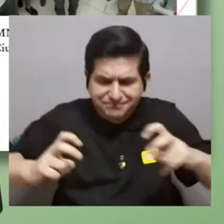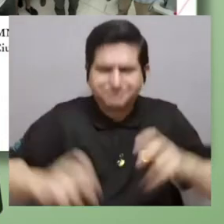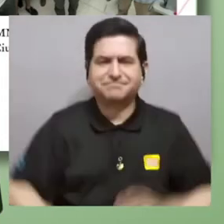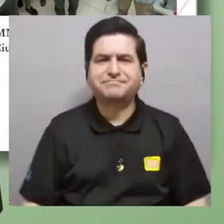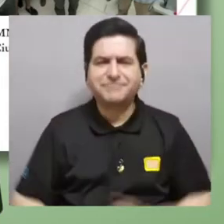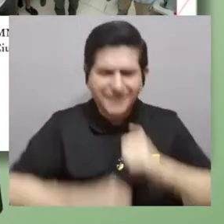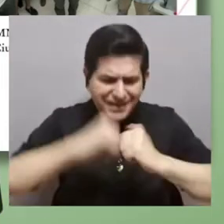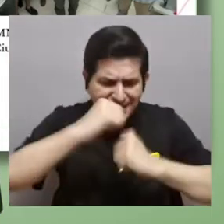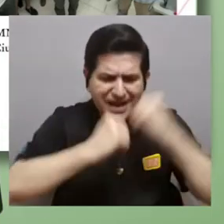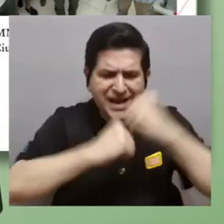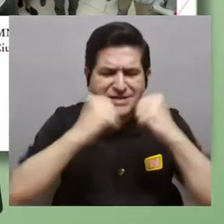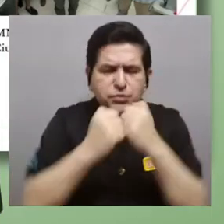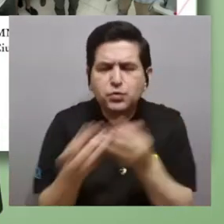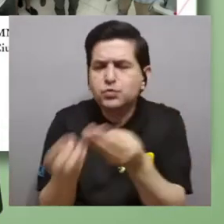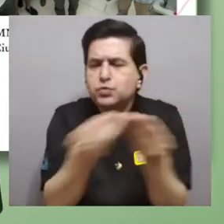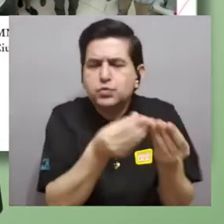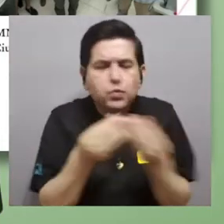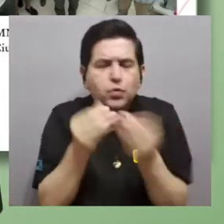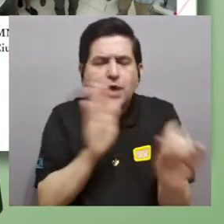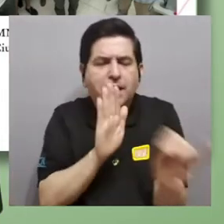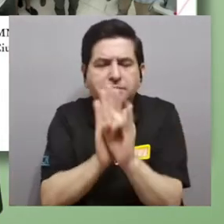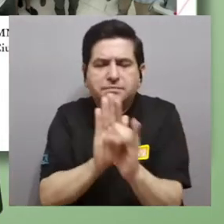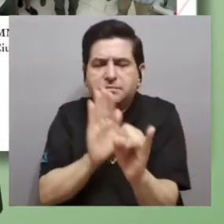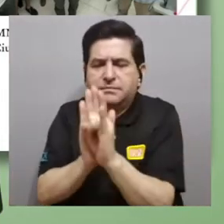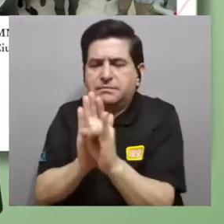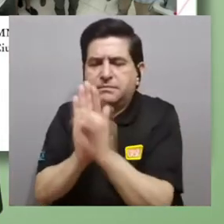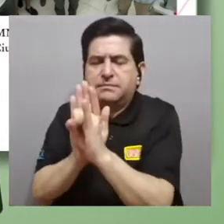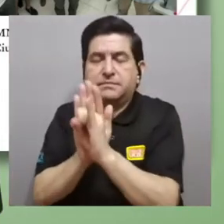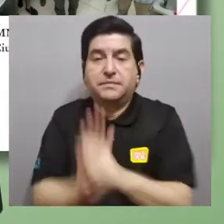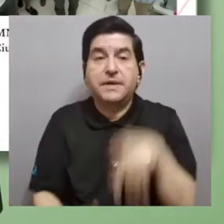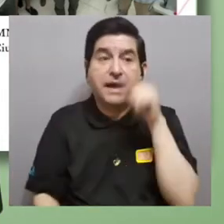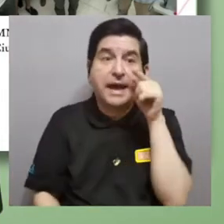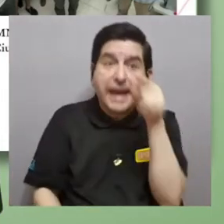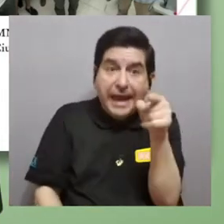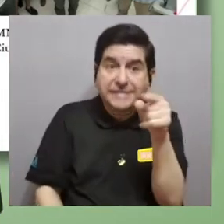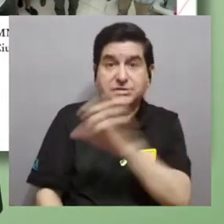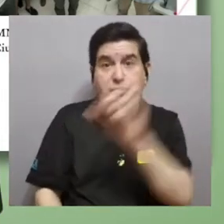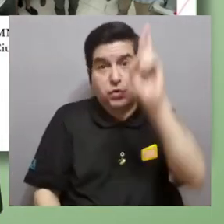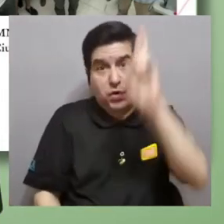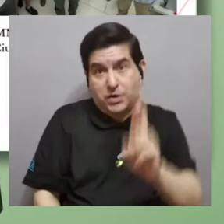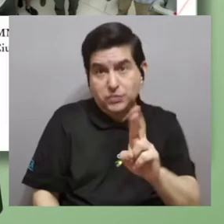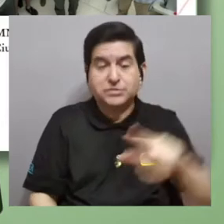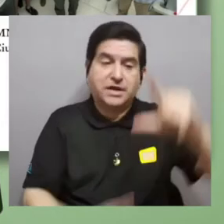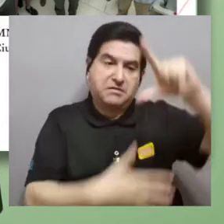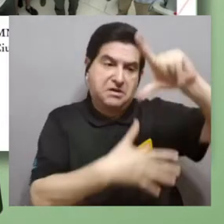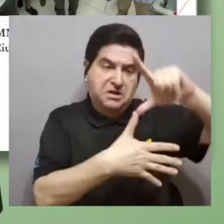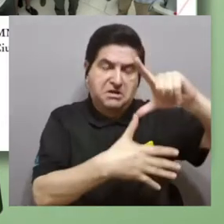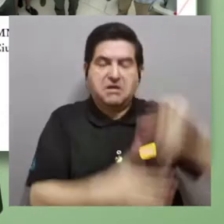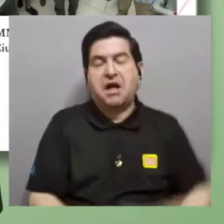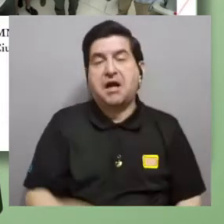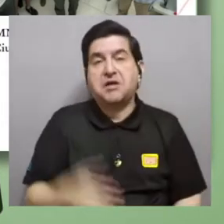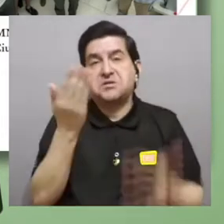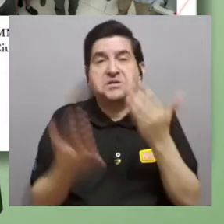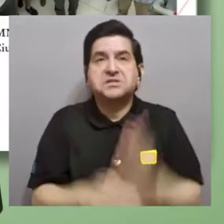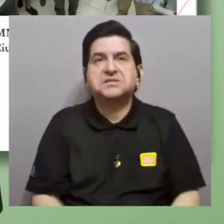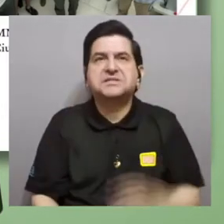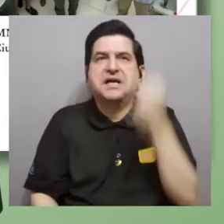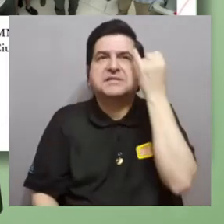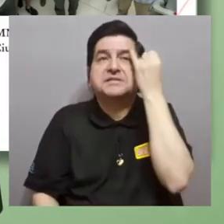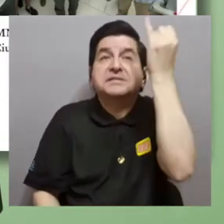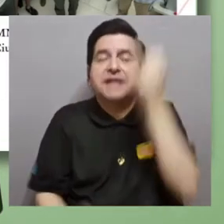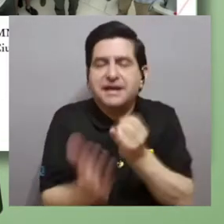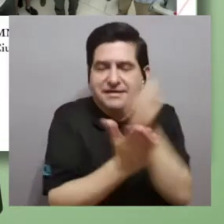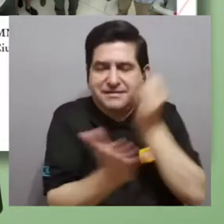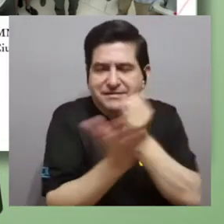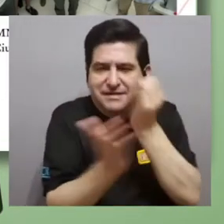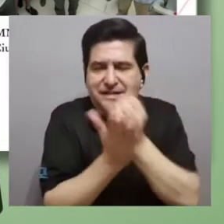para analizar la estructura de sustancias, para identificar. Al menos eso es lo que en Costa Rica y en América Latina ha sido la